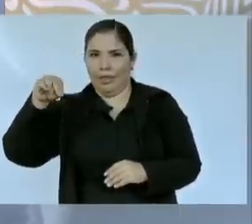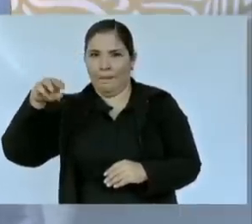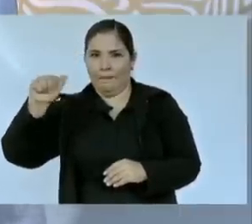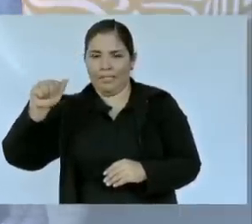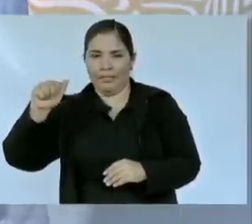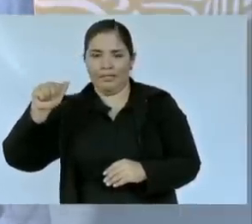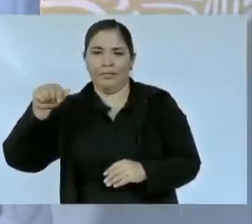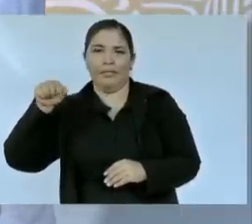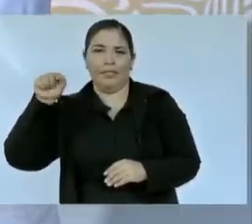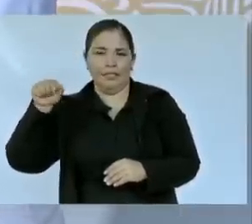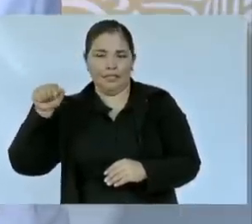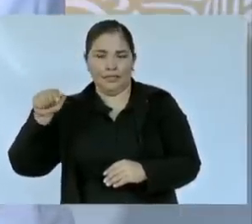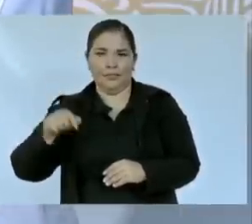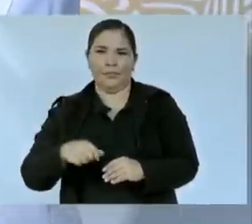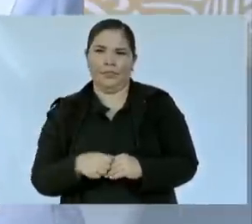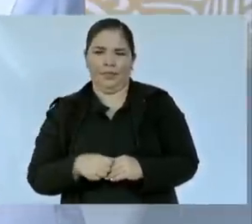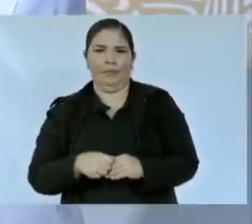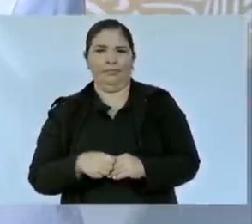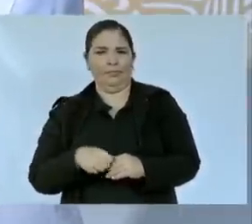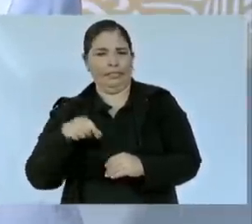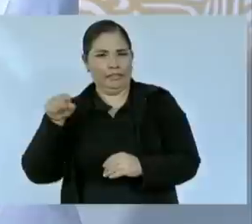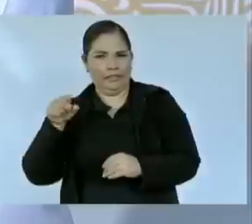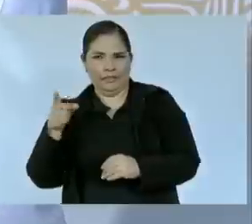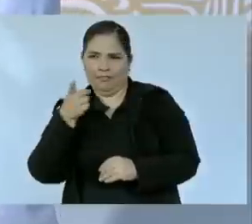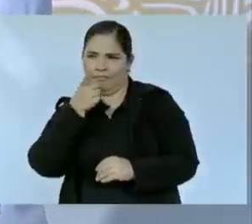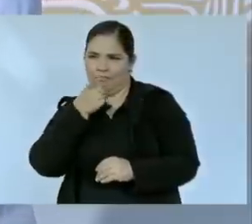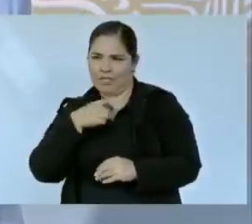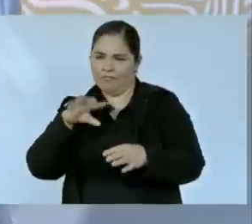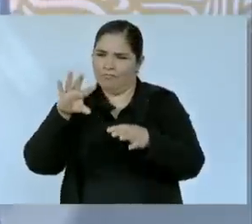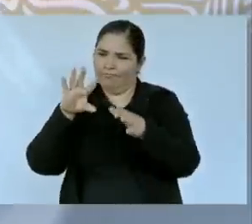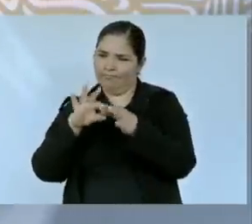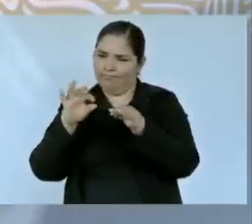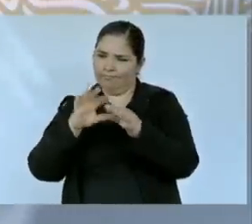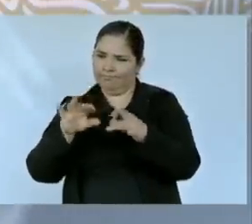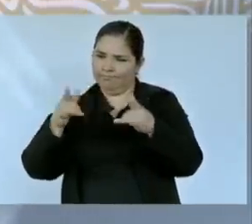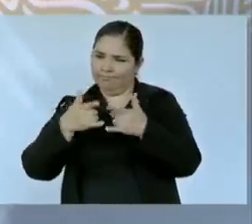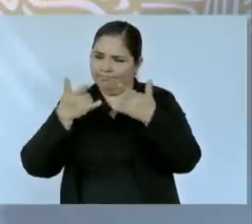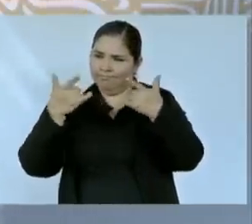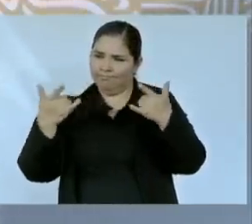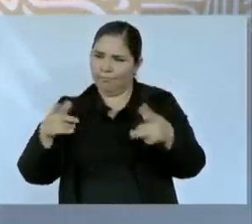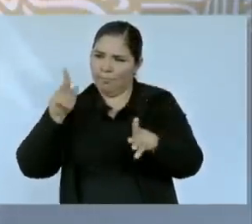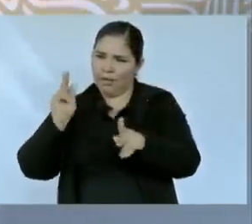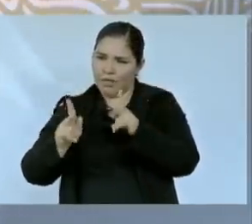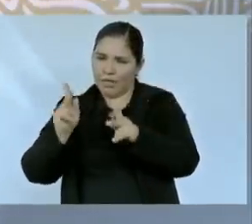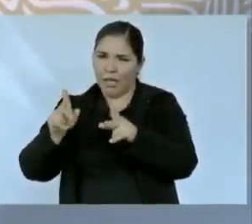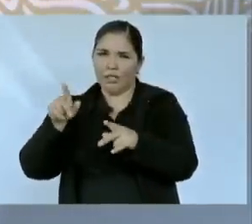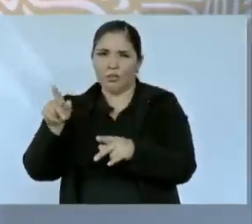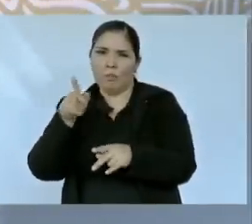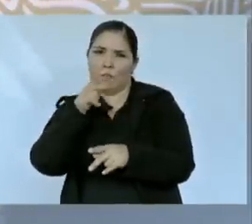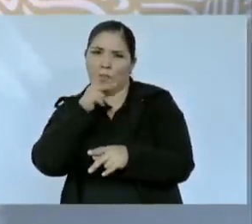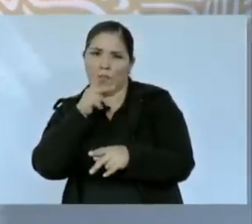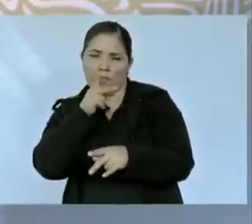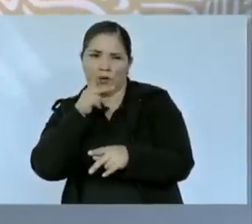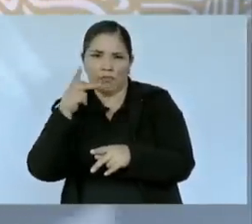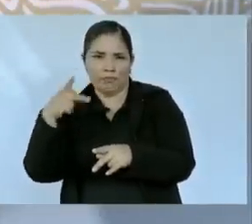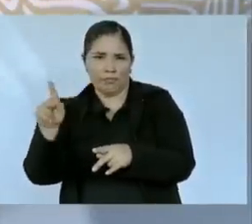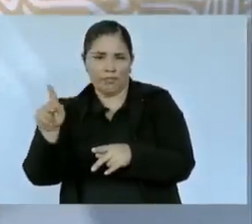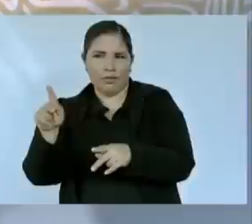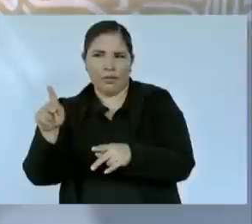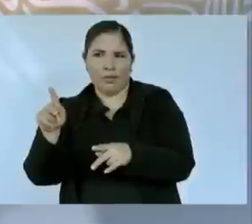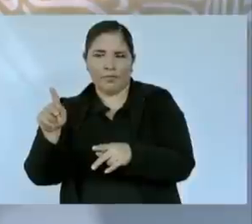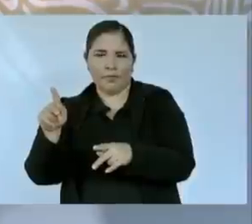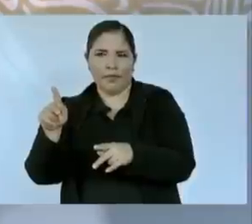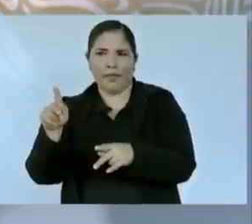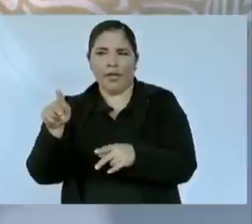entonces me empezó a contar la historia de su papá de